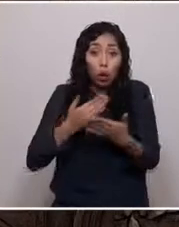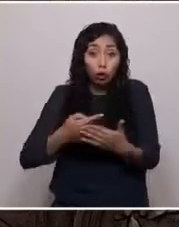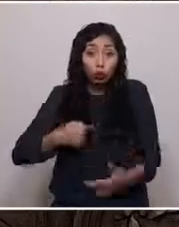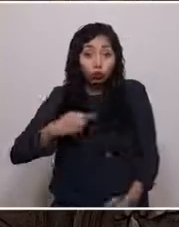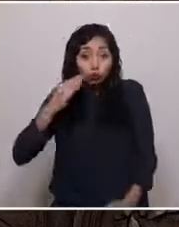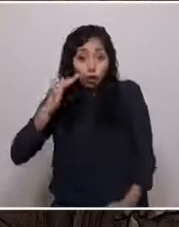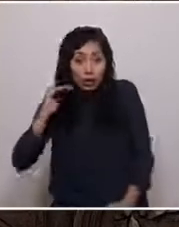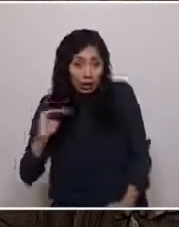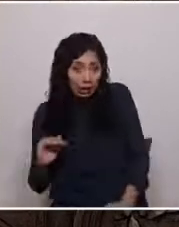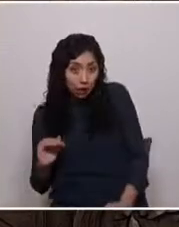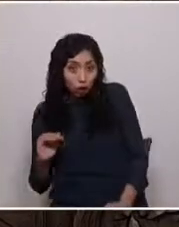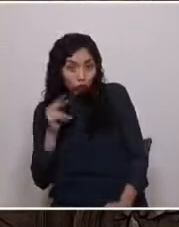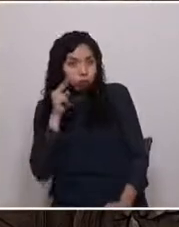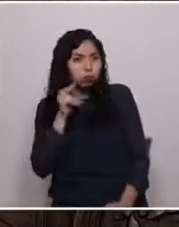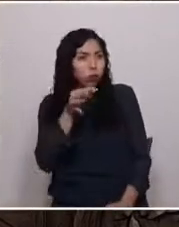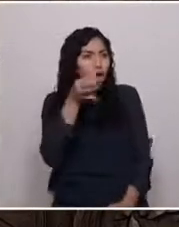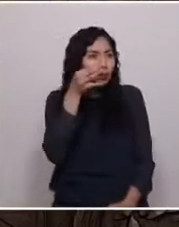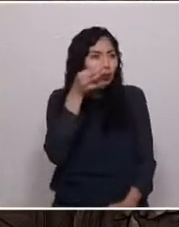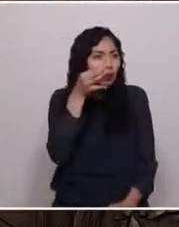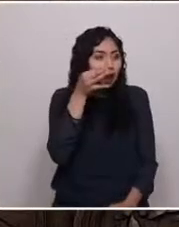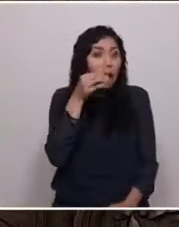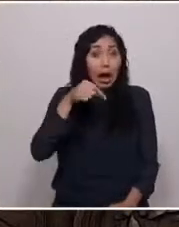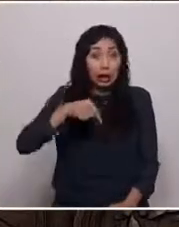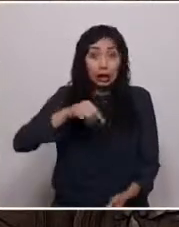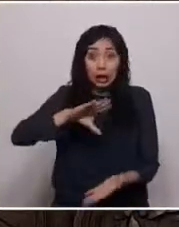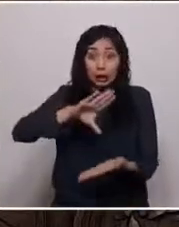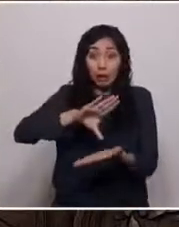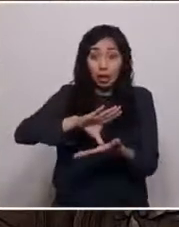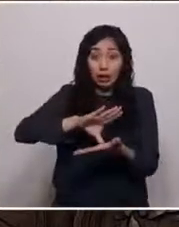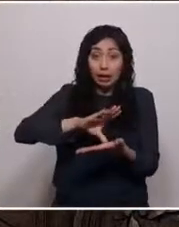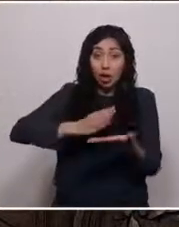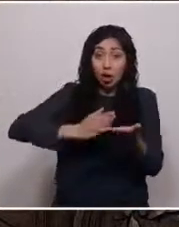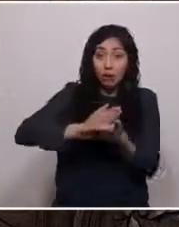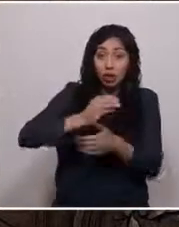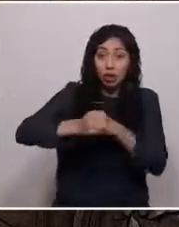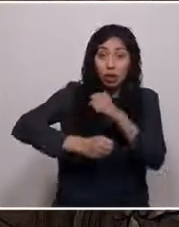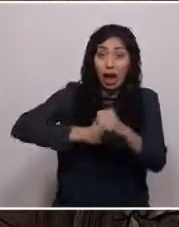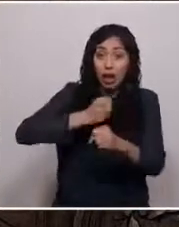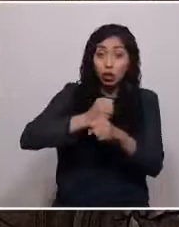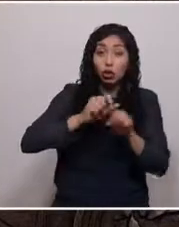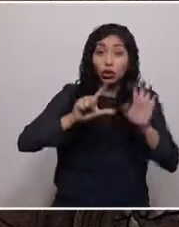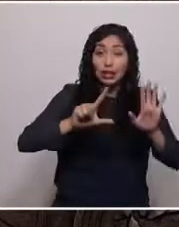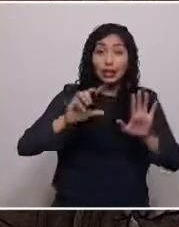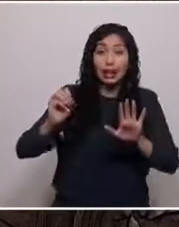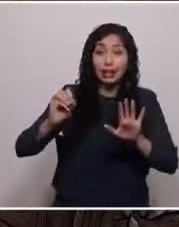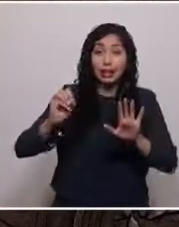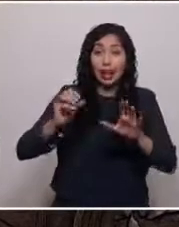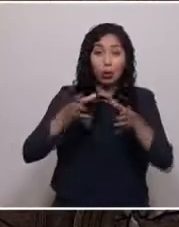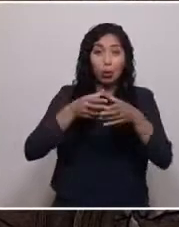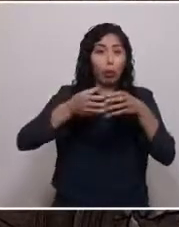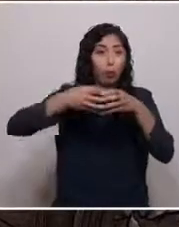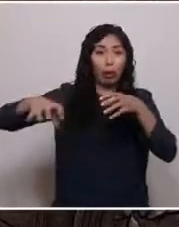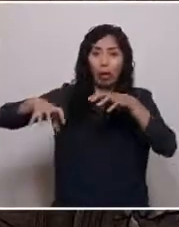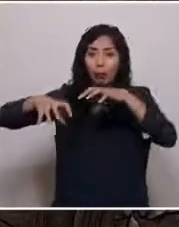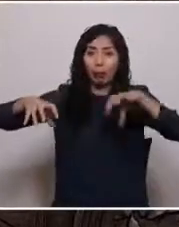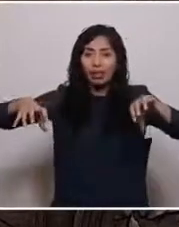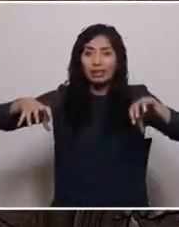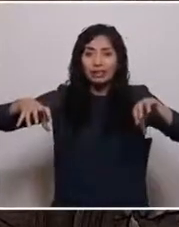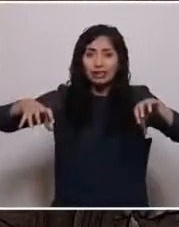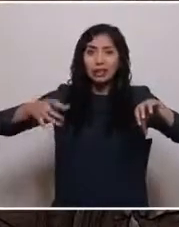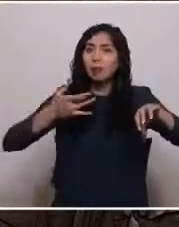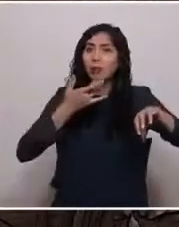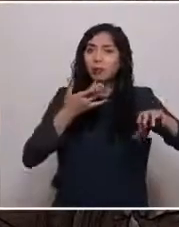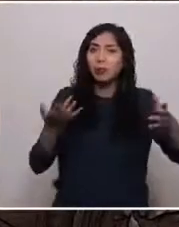polarización que se produjo en nuestro país a comienzos de los años 70, por una sobre ideología que,